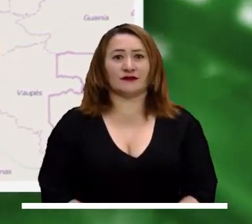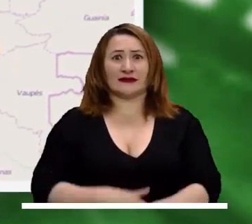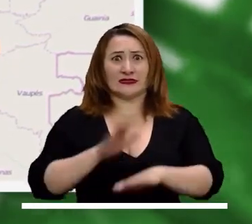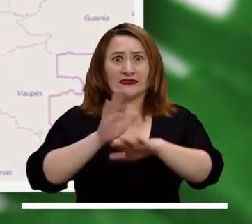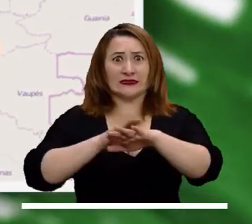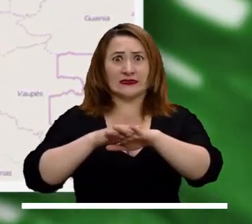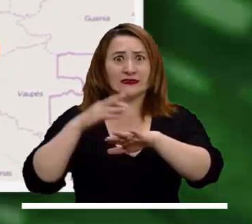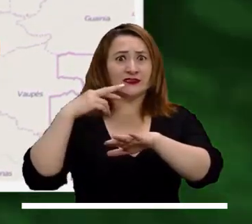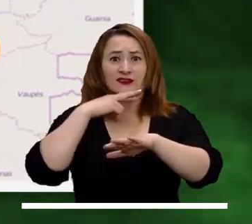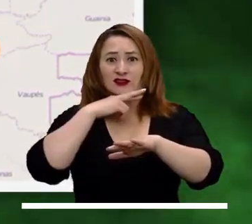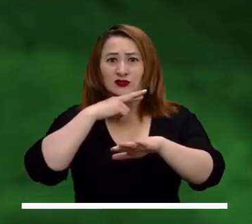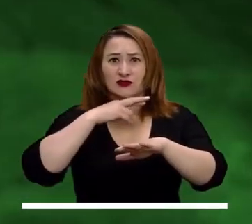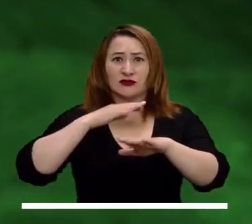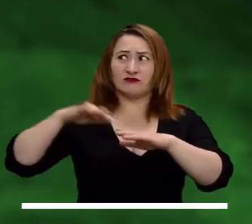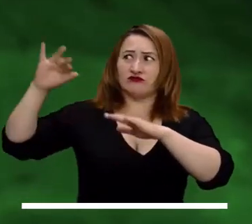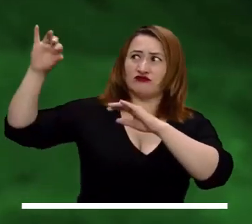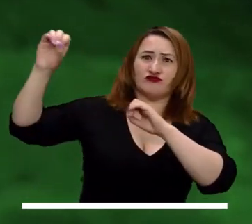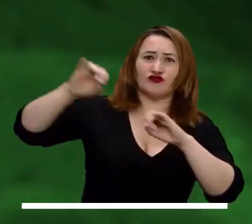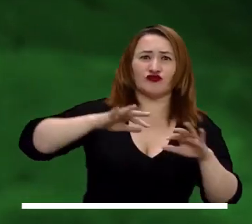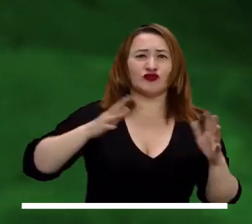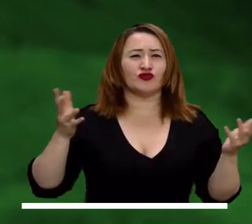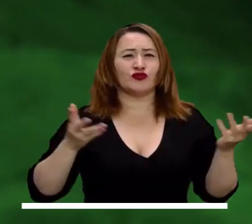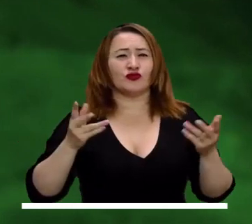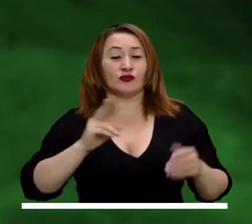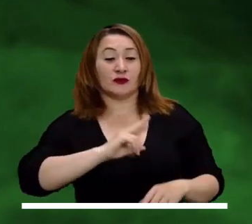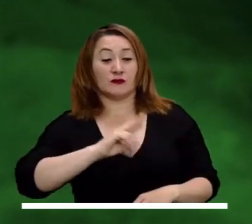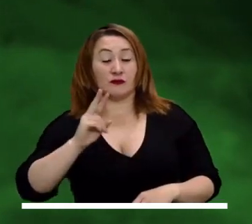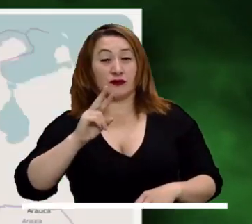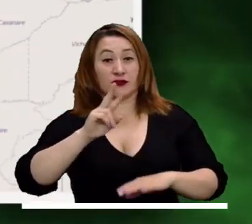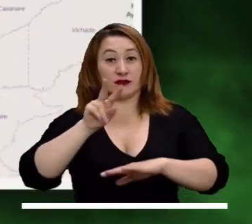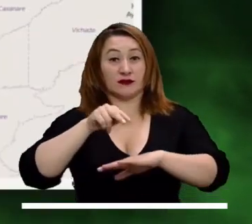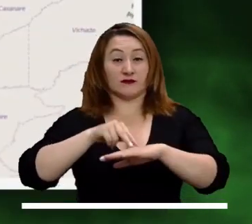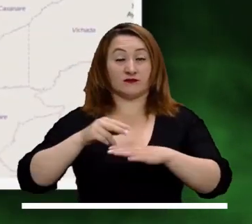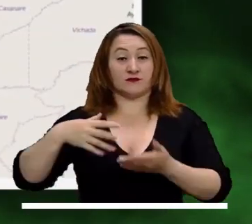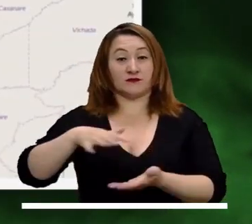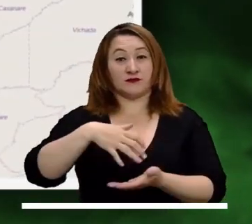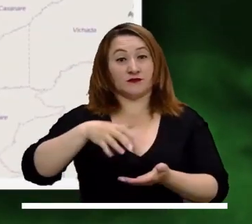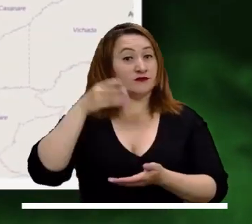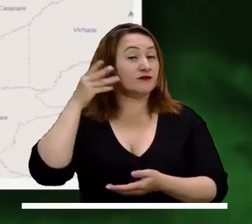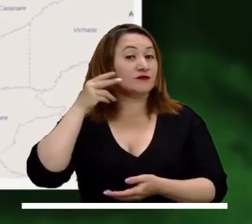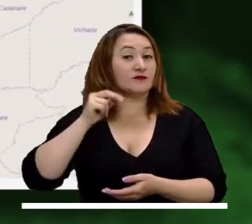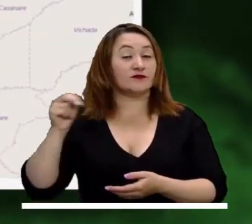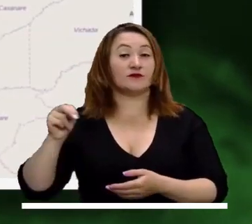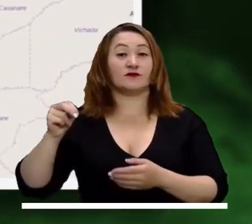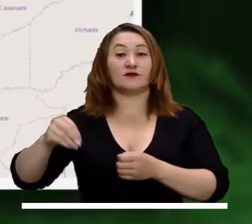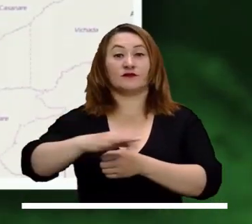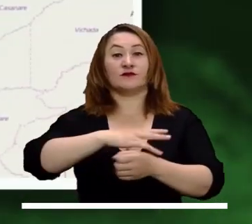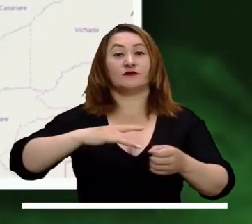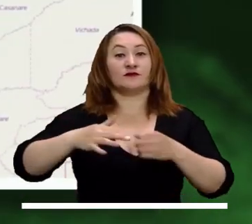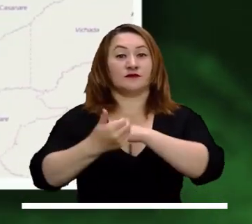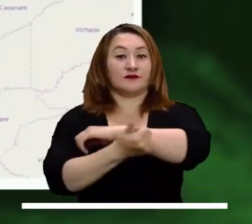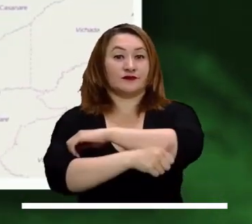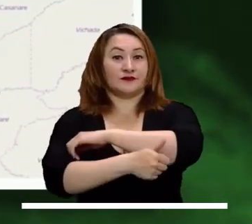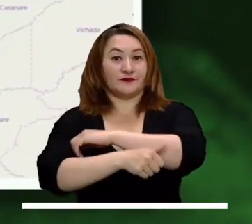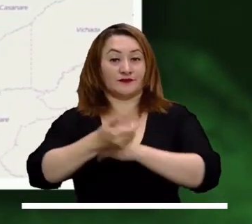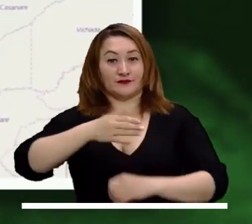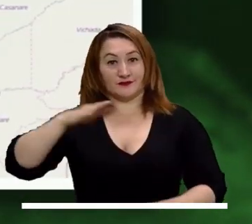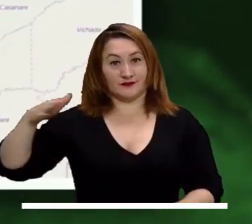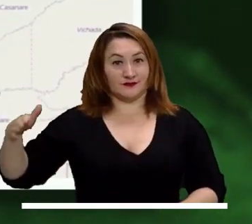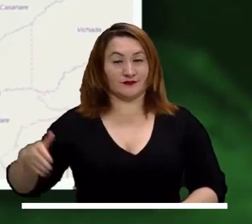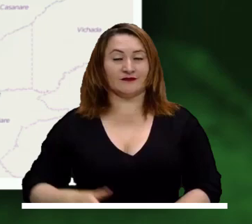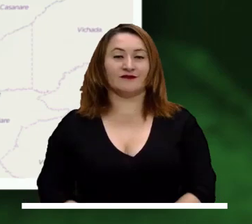Alerta roja por deslizamientos en Valle del Cauca, Nariño, Santander, Norte de Santander, Cundinamarca, Boyacá y